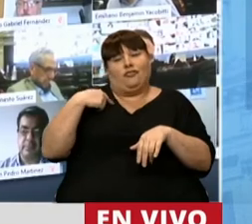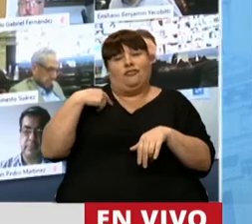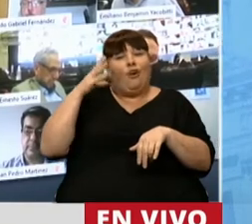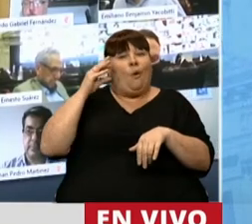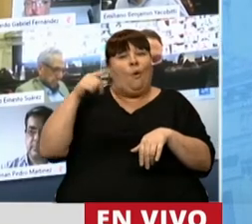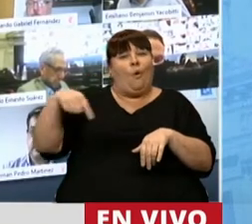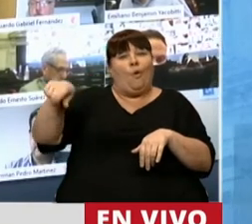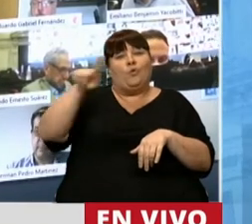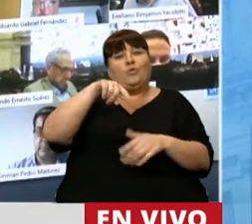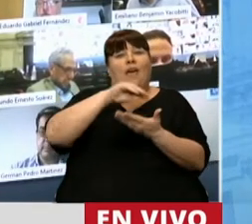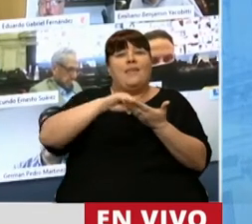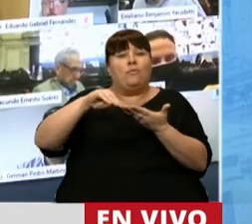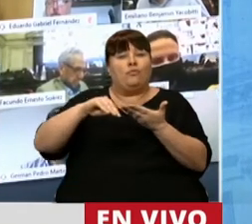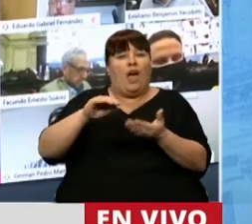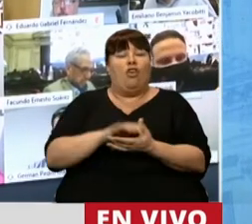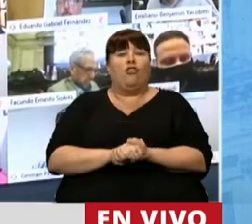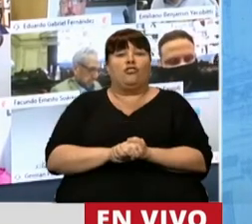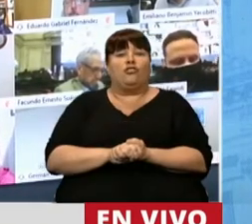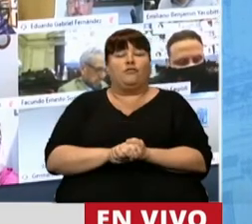a los diputados,